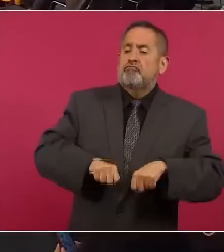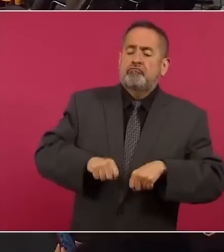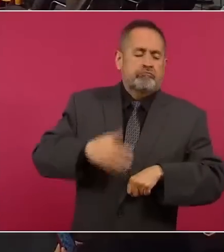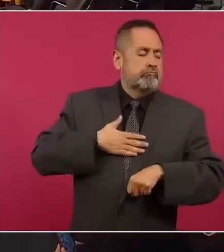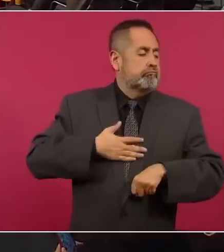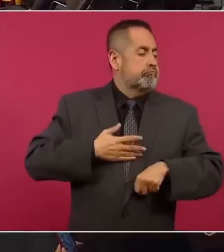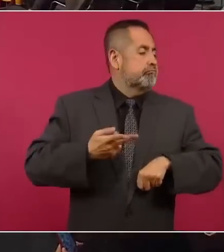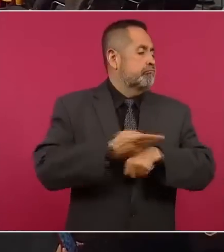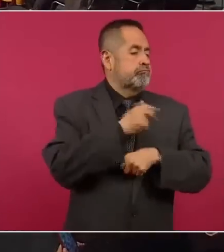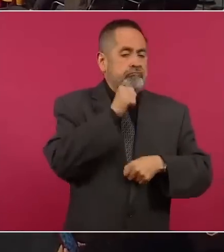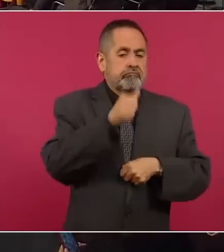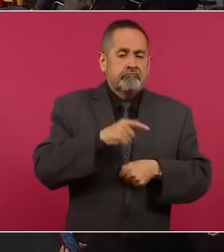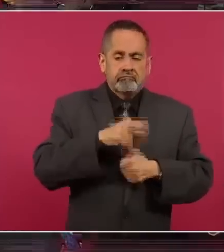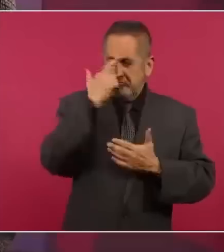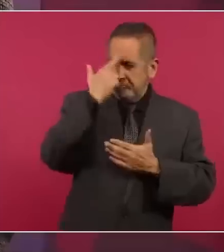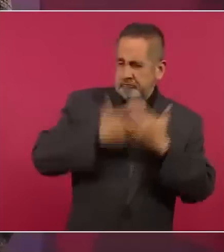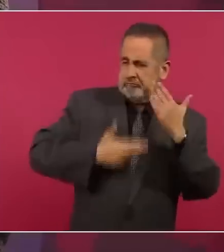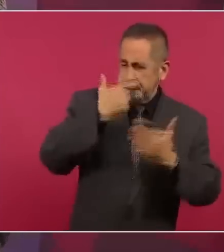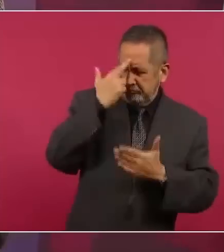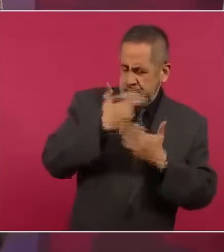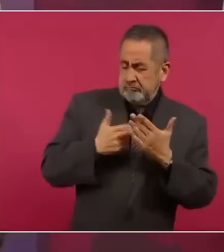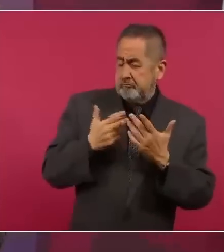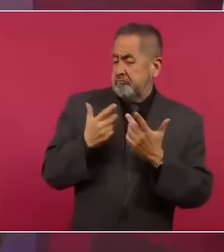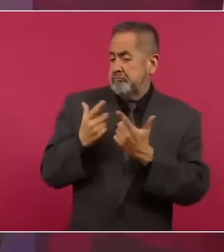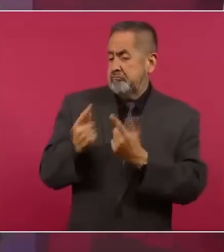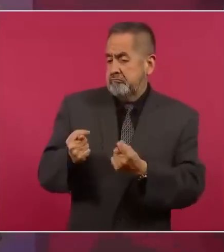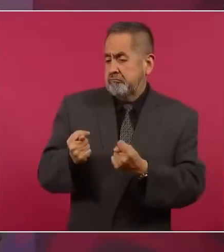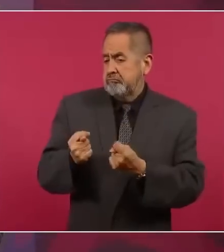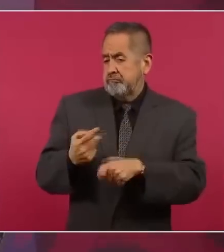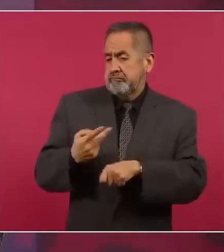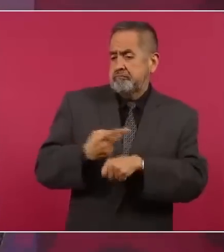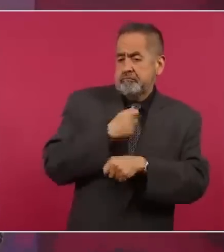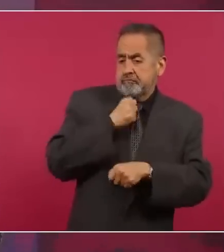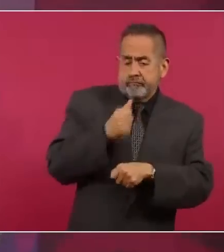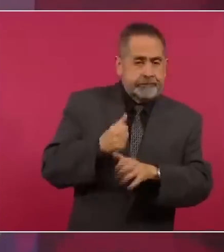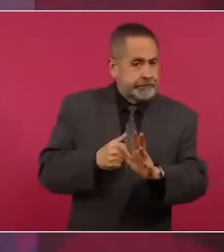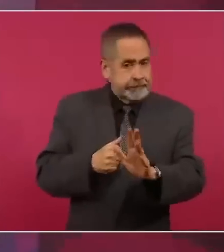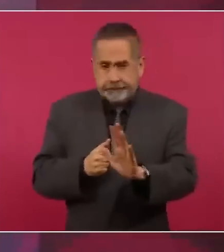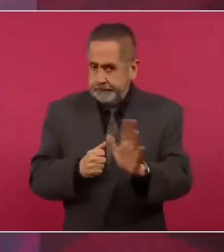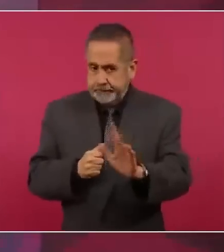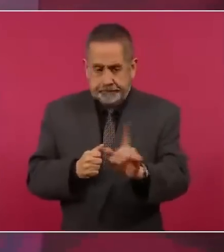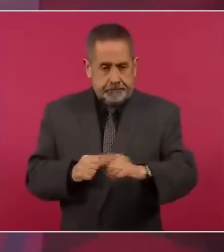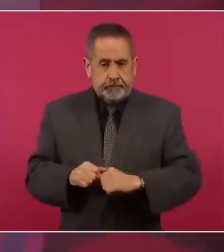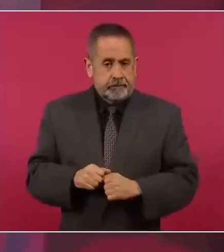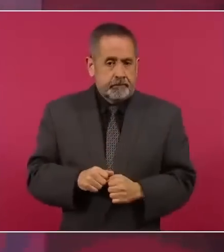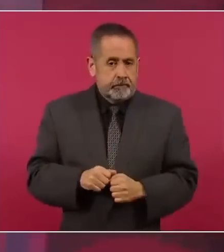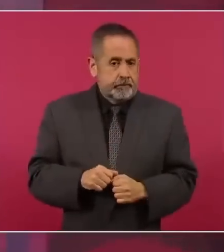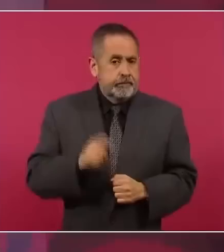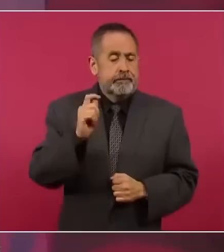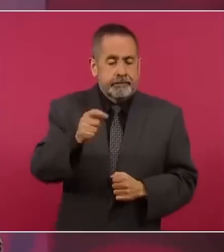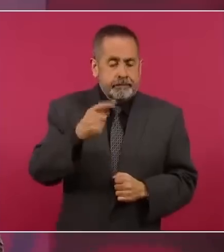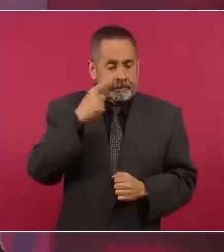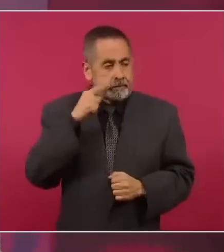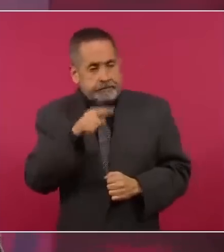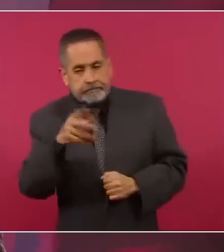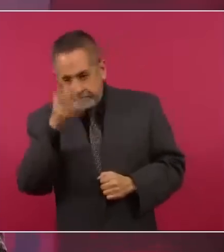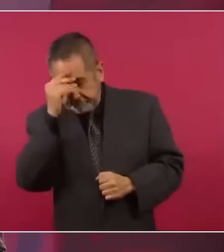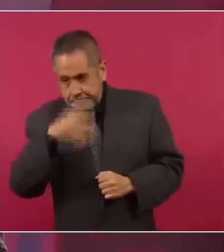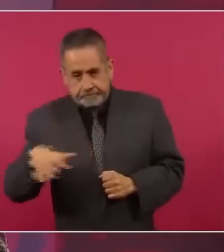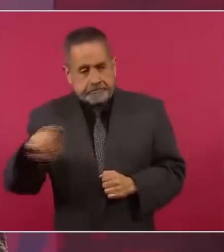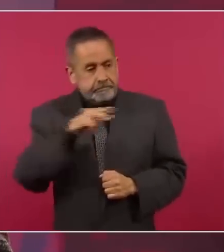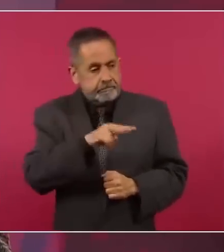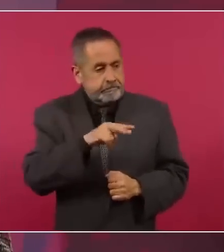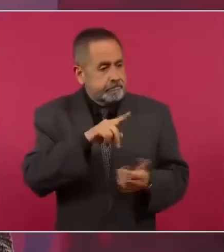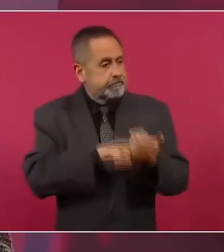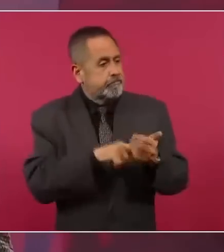para que no impere la corrupción, la